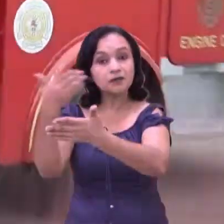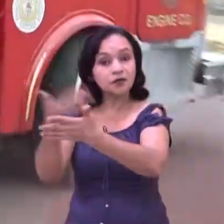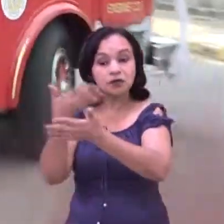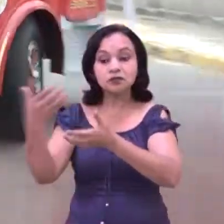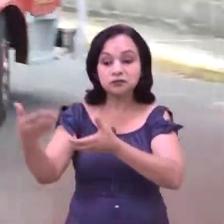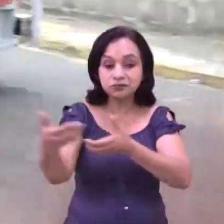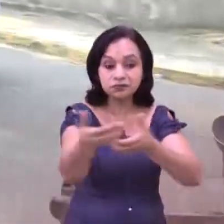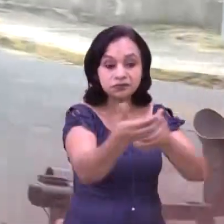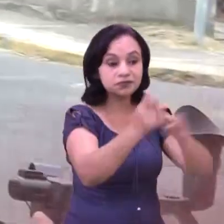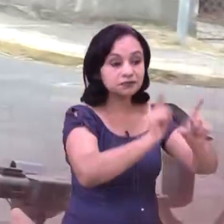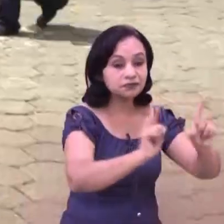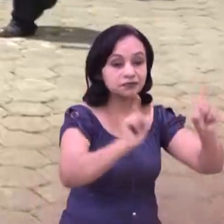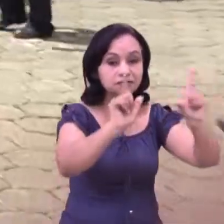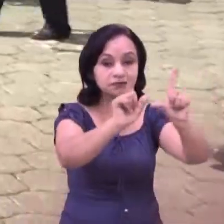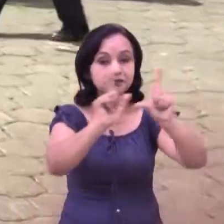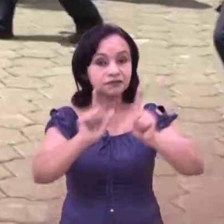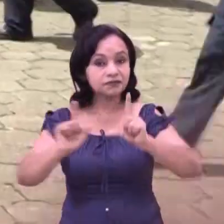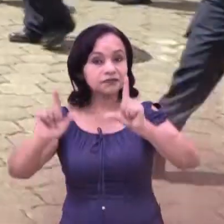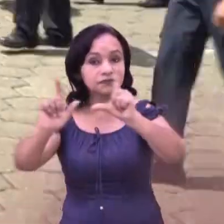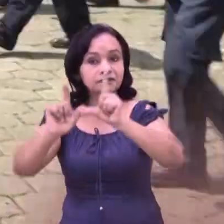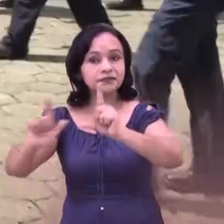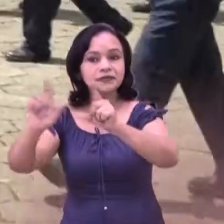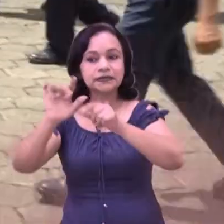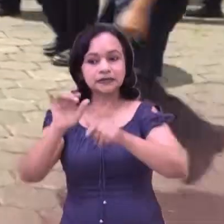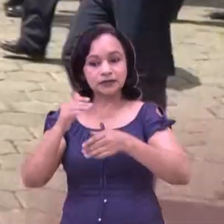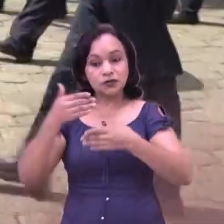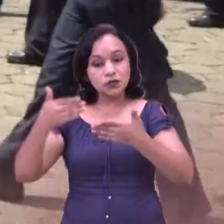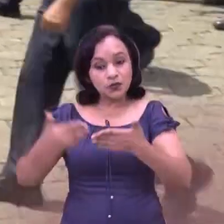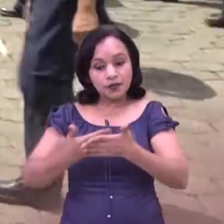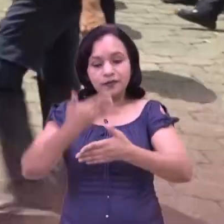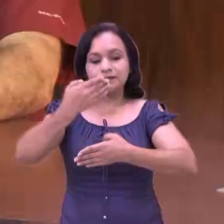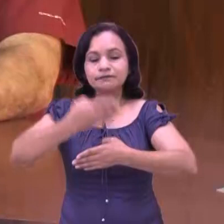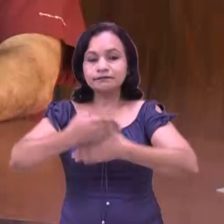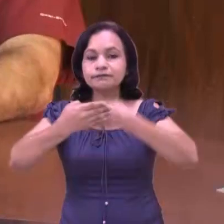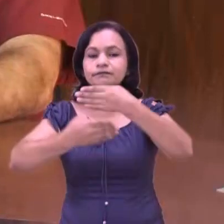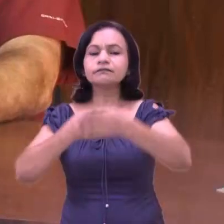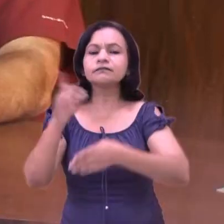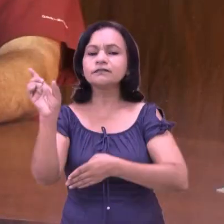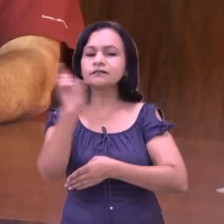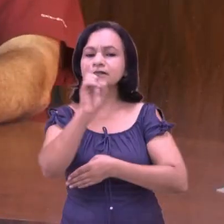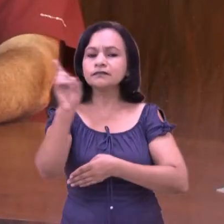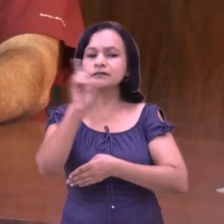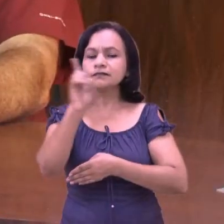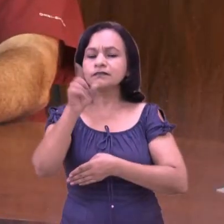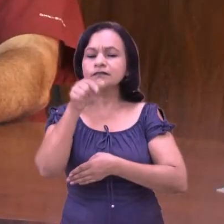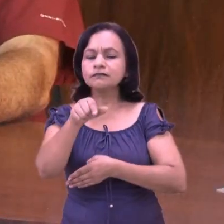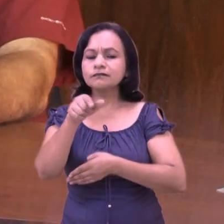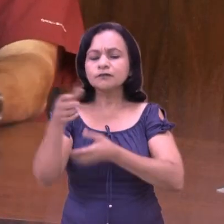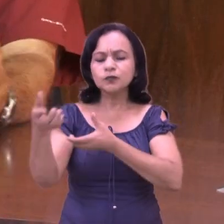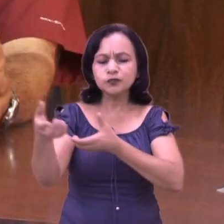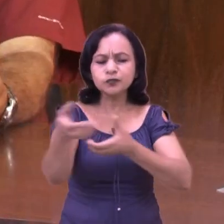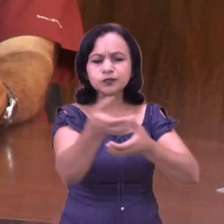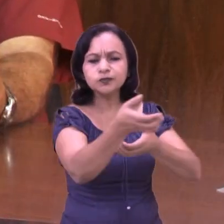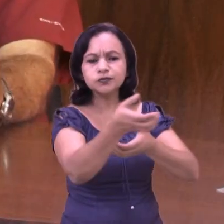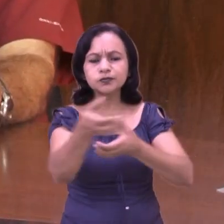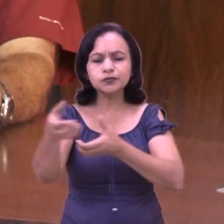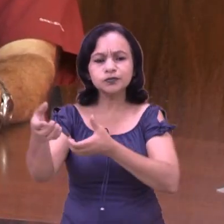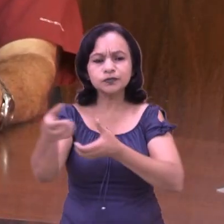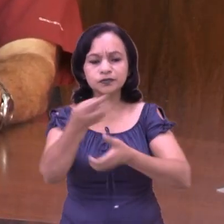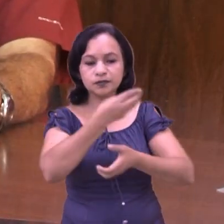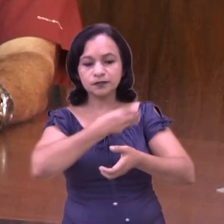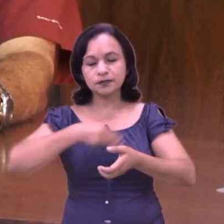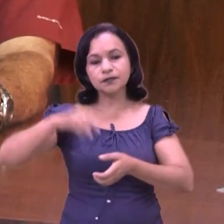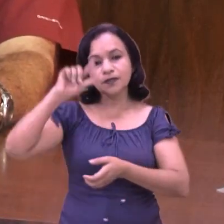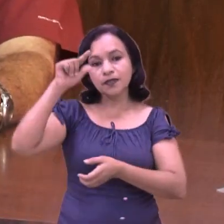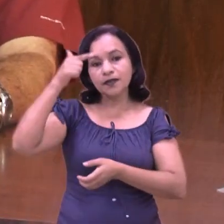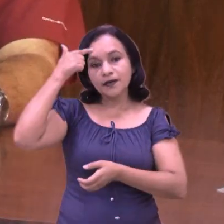ya estamos en proceso de construcción para la instalación de la unidad del Cuerpo de Bomberos del Ministerio de Gobernación en